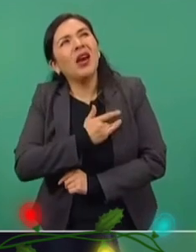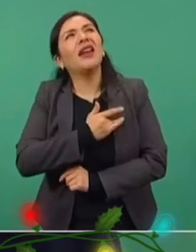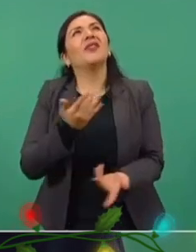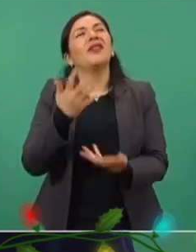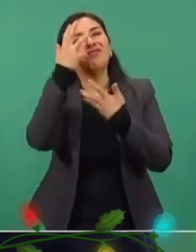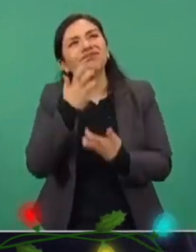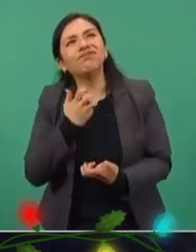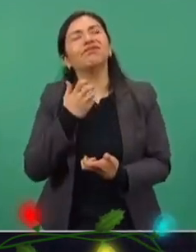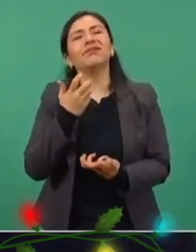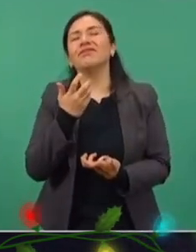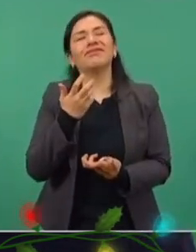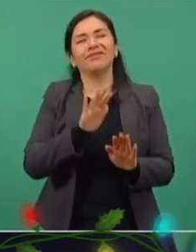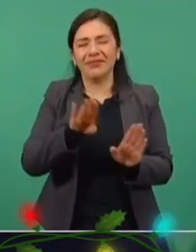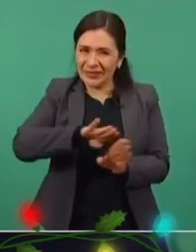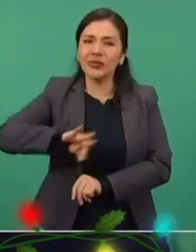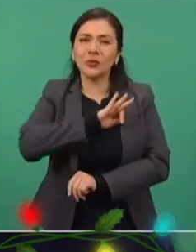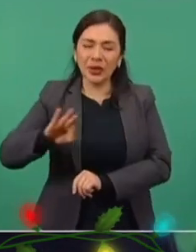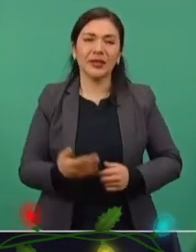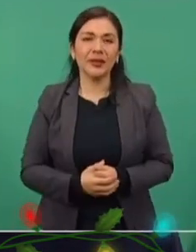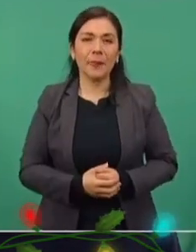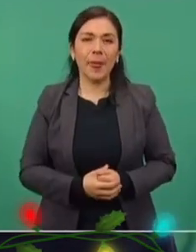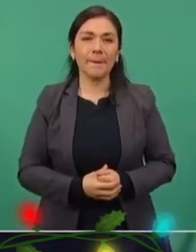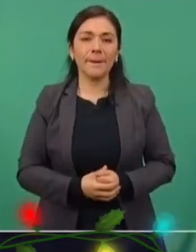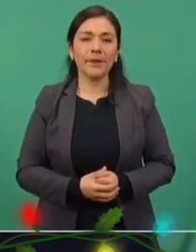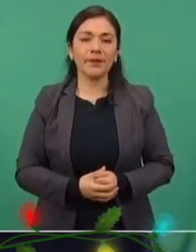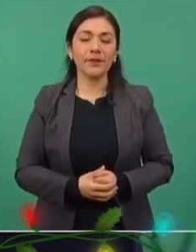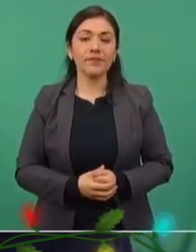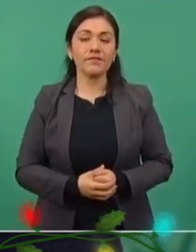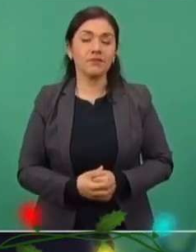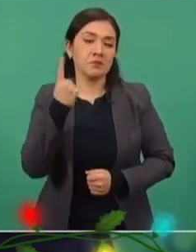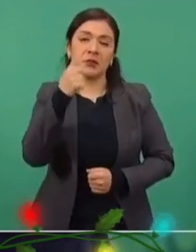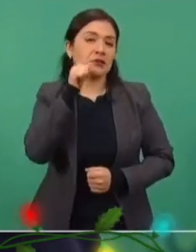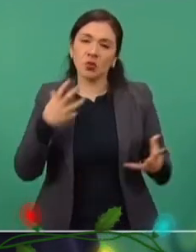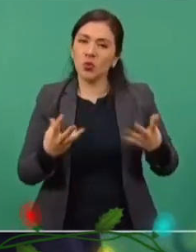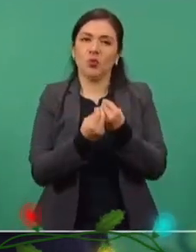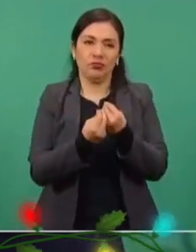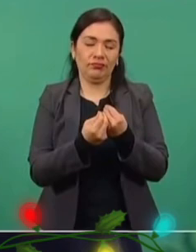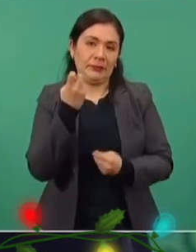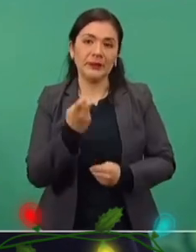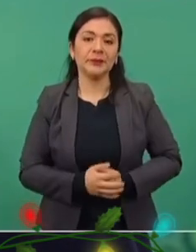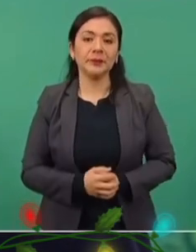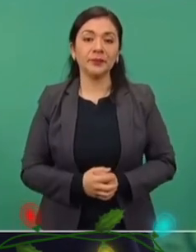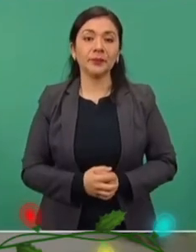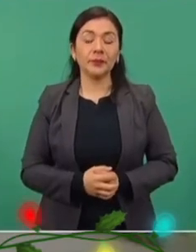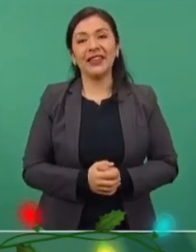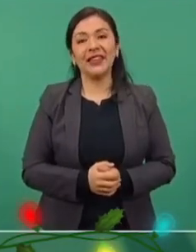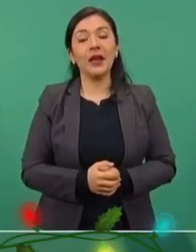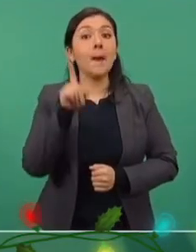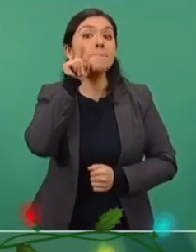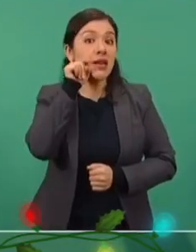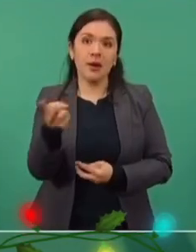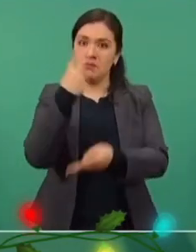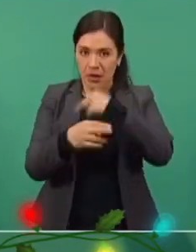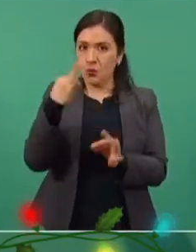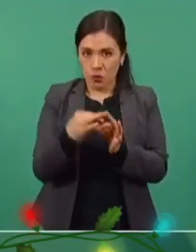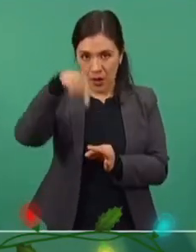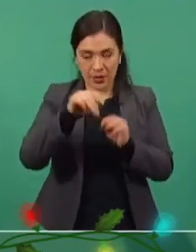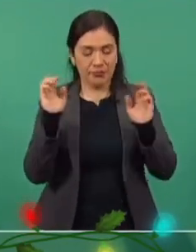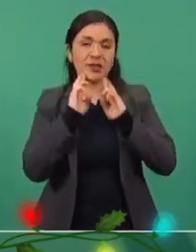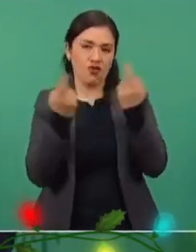que no nos traen buenos recuerdos. Y sí estar juntos, todos juntos. En mi caso, mañana sí estamos,